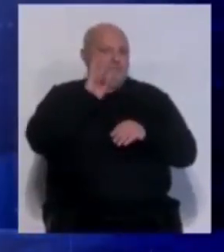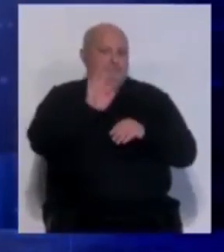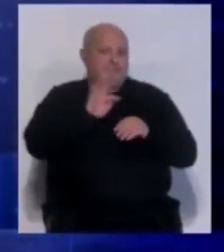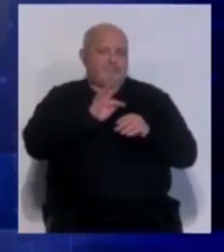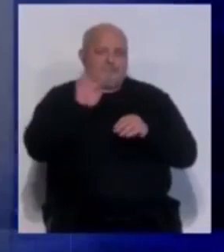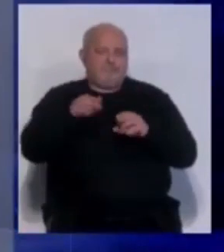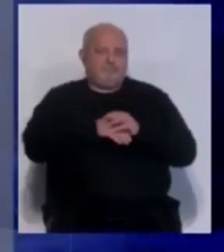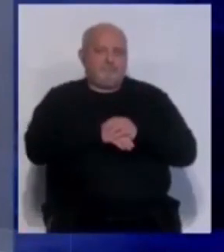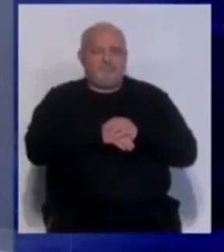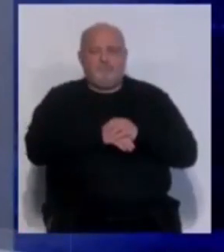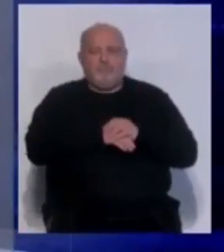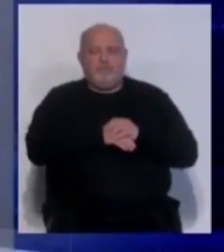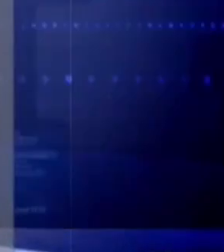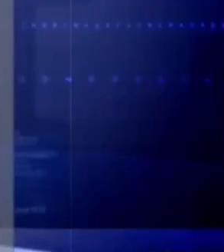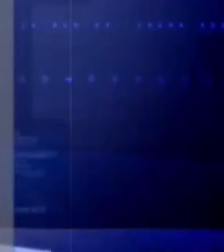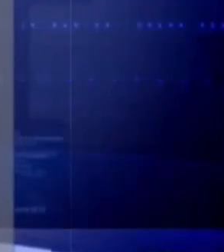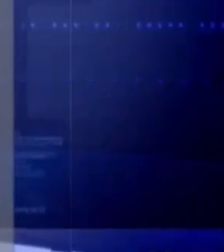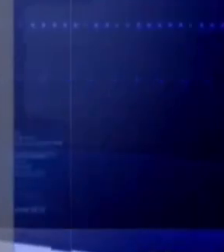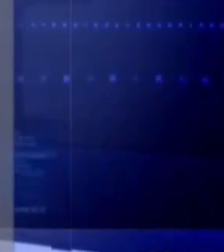tablas, doleajes y mareas.